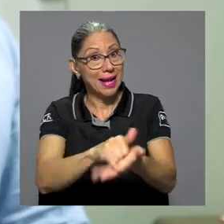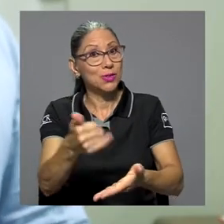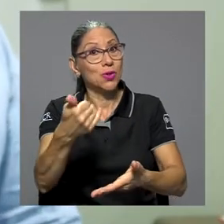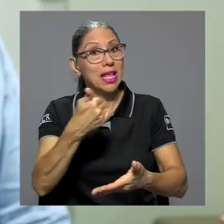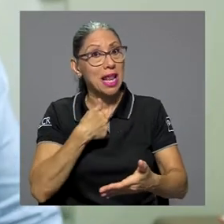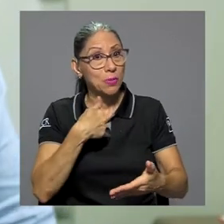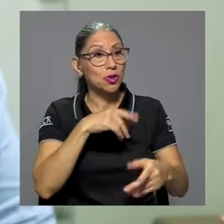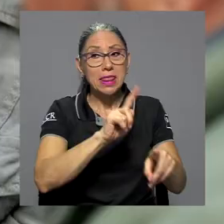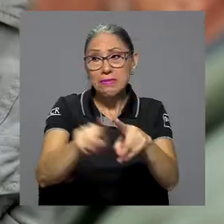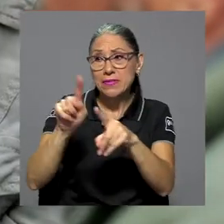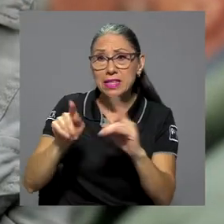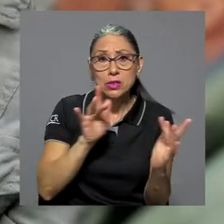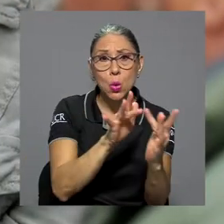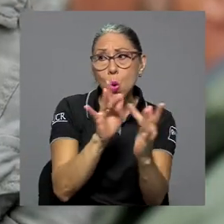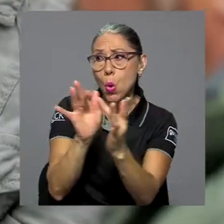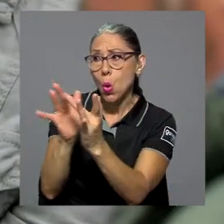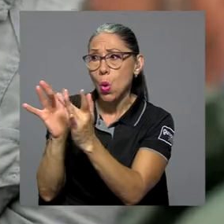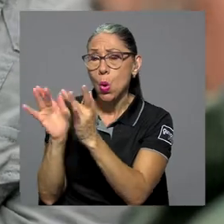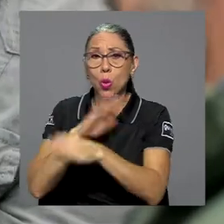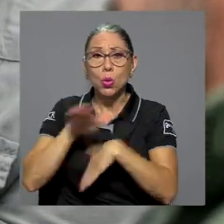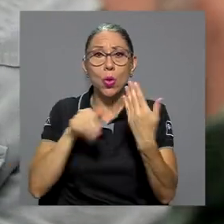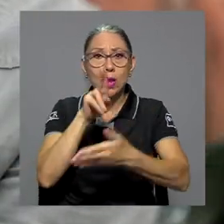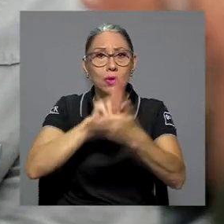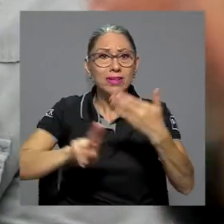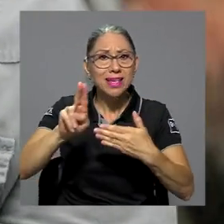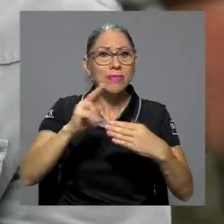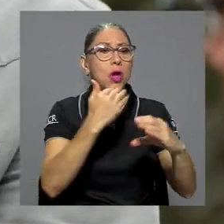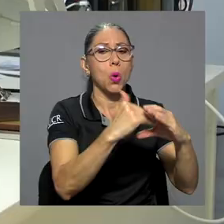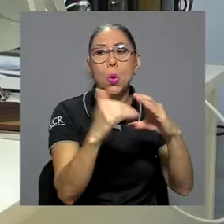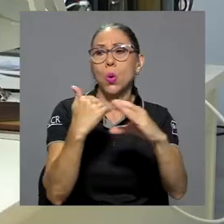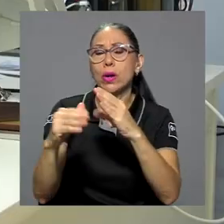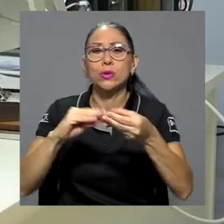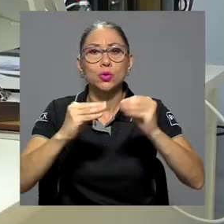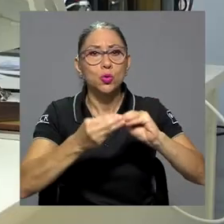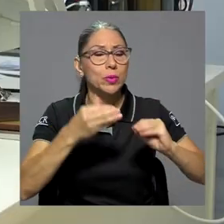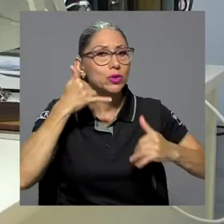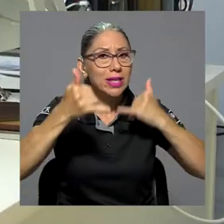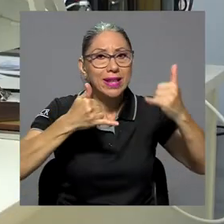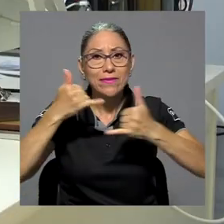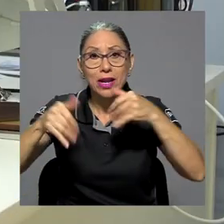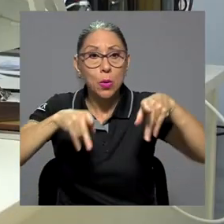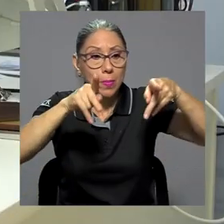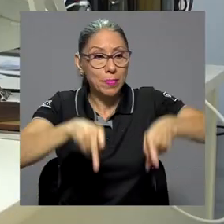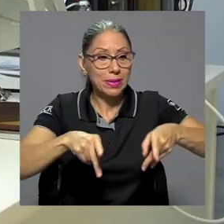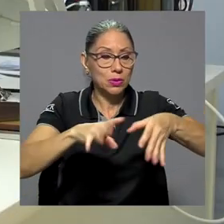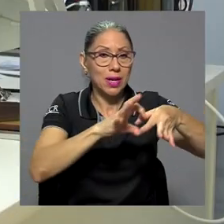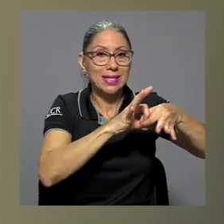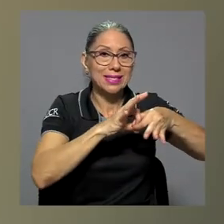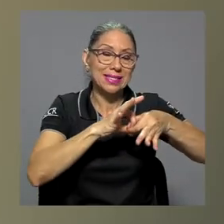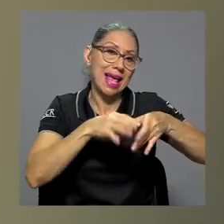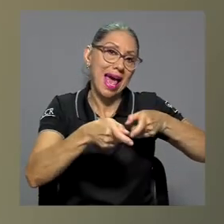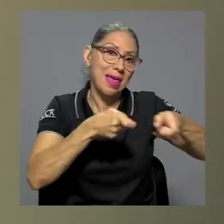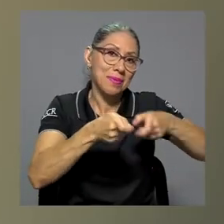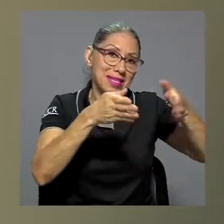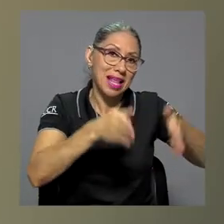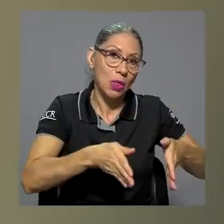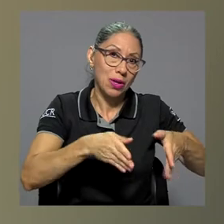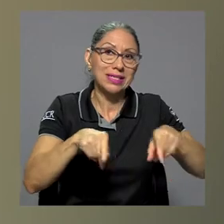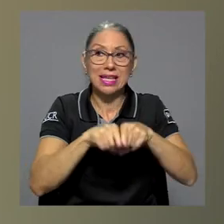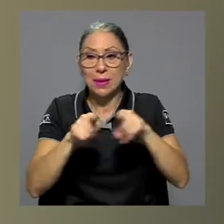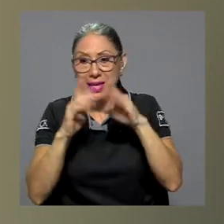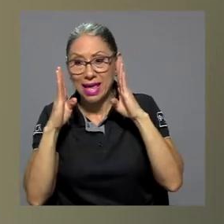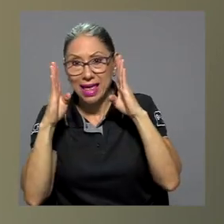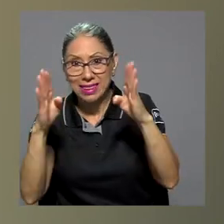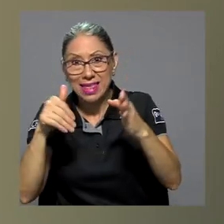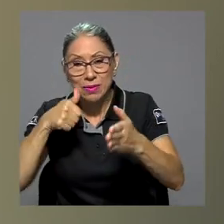contactos con toda la universidad, tenemos los correos, los números de teléfono, las personas administradoras y operadoras del buzón. A la hora de